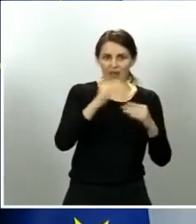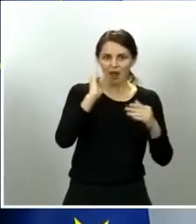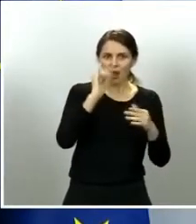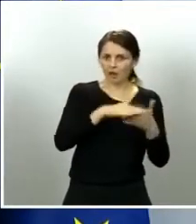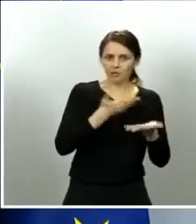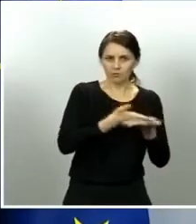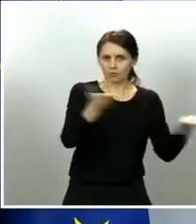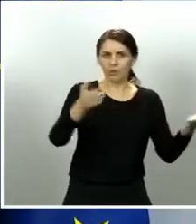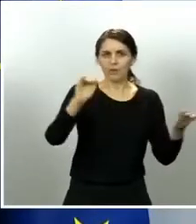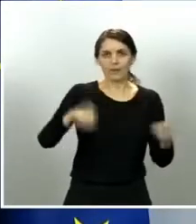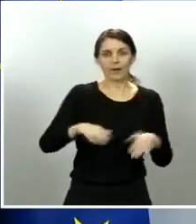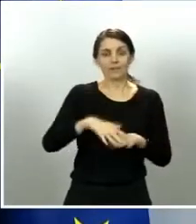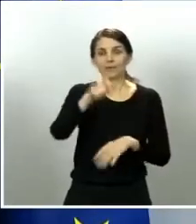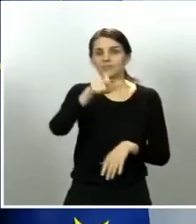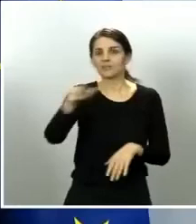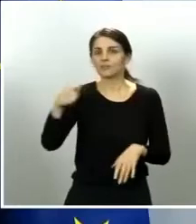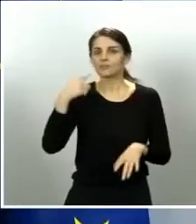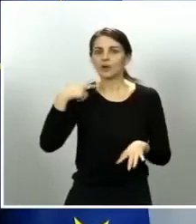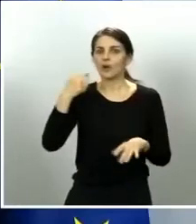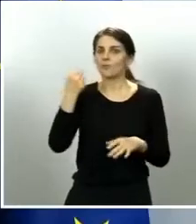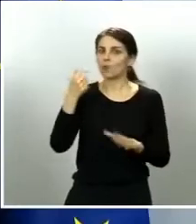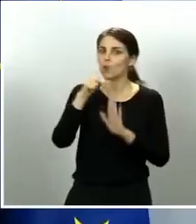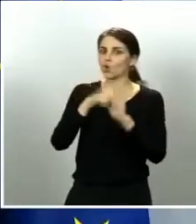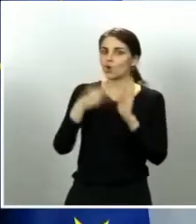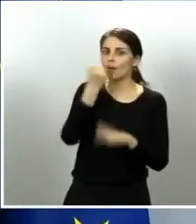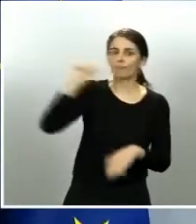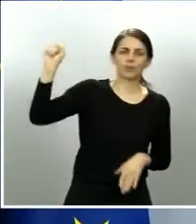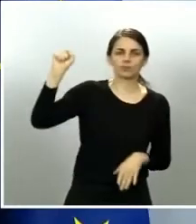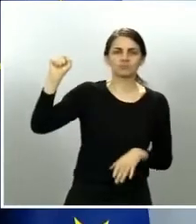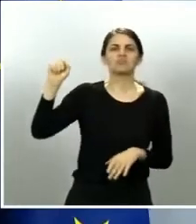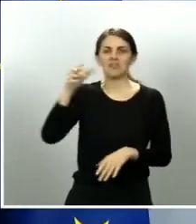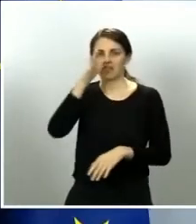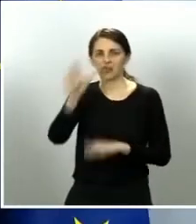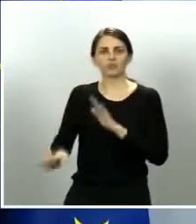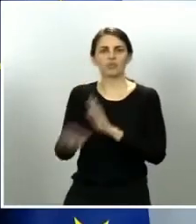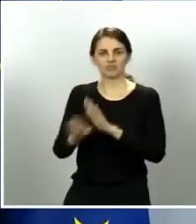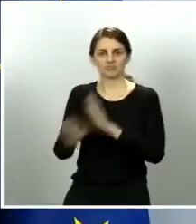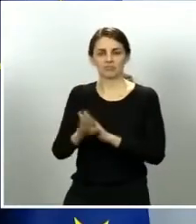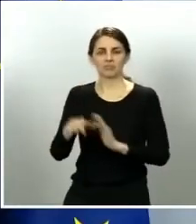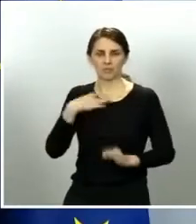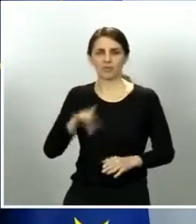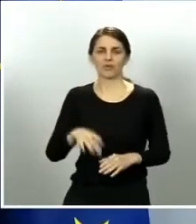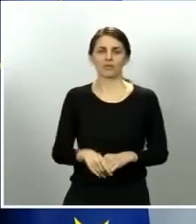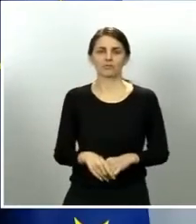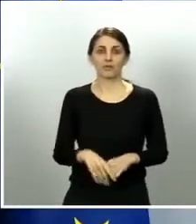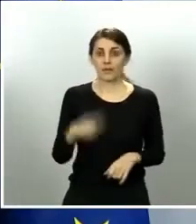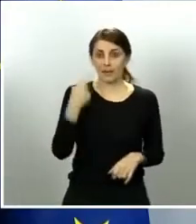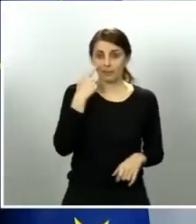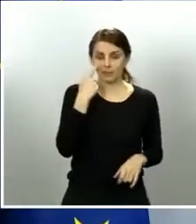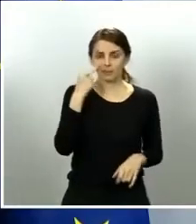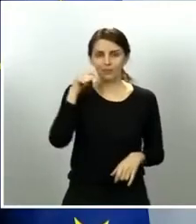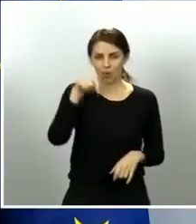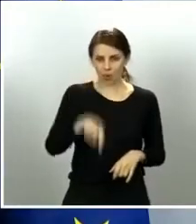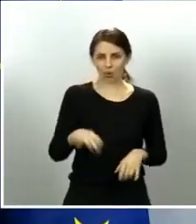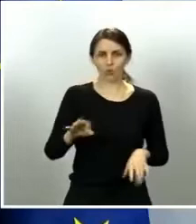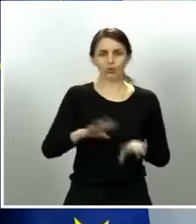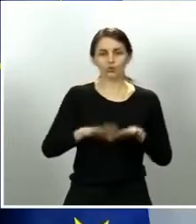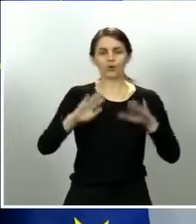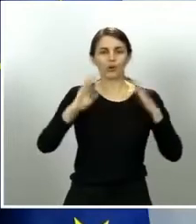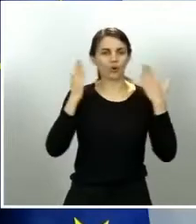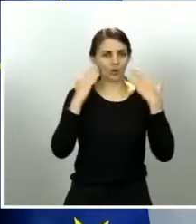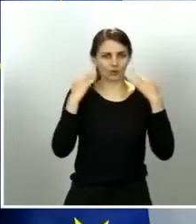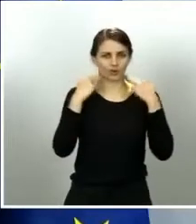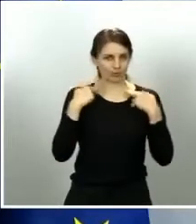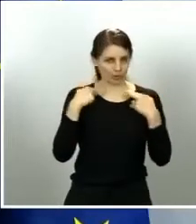interponer las correspondientes denuncias. Mirar, hoy estaba en el Congreso y un diputado dentro del control del